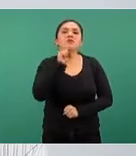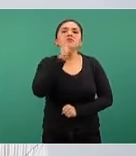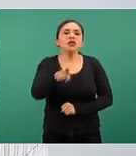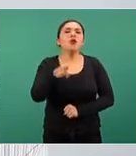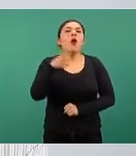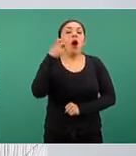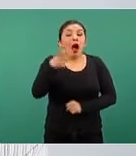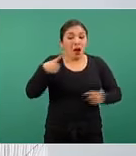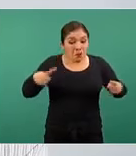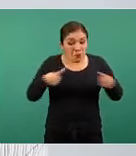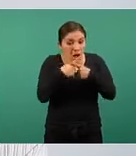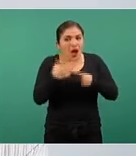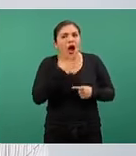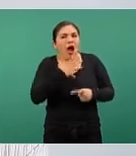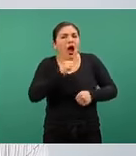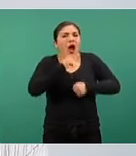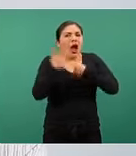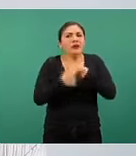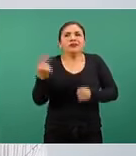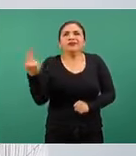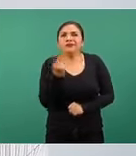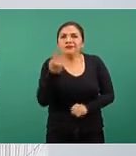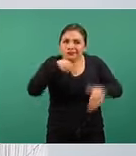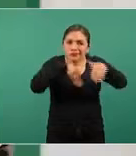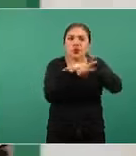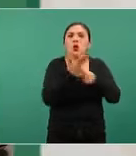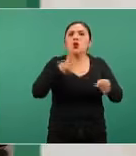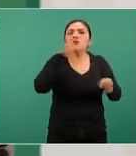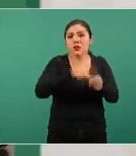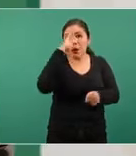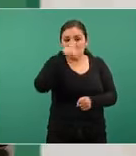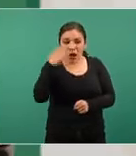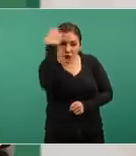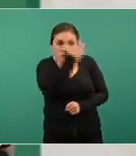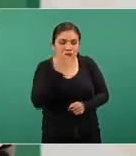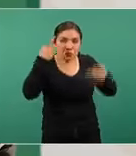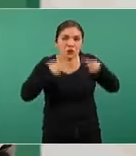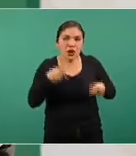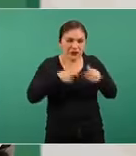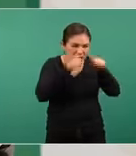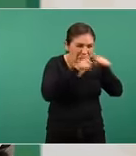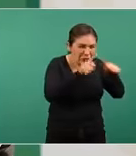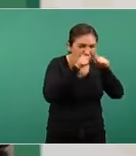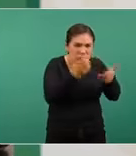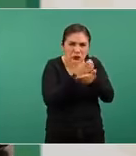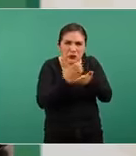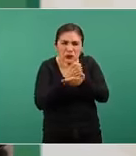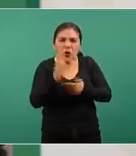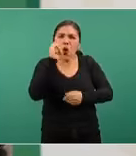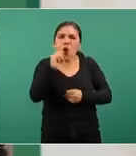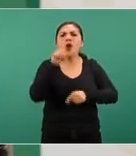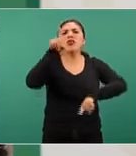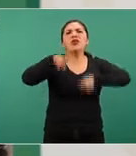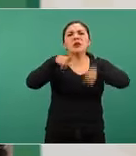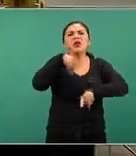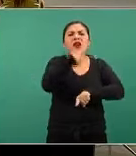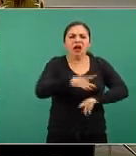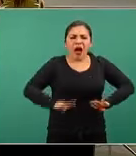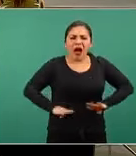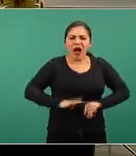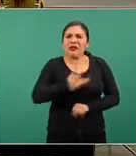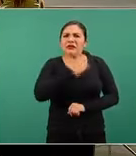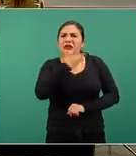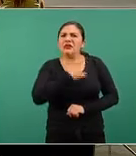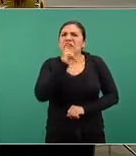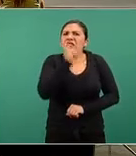aquel que puede producir la necesidad de hospitalizar a una persona o que dependiendo de las manifestaciones clínicas